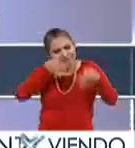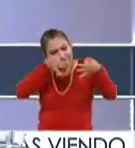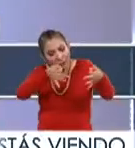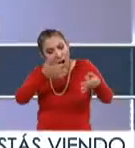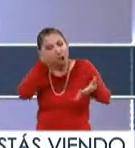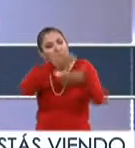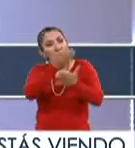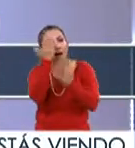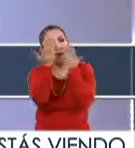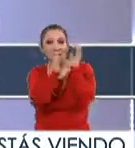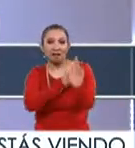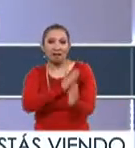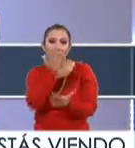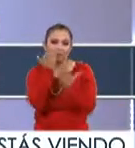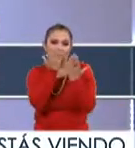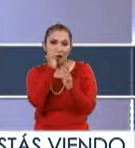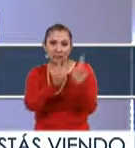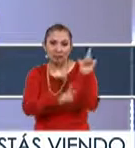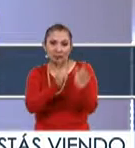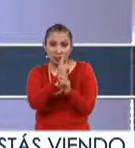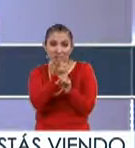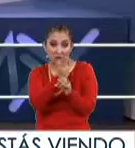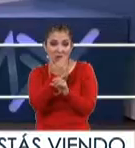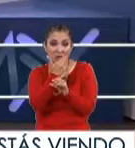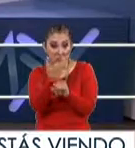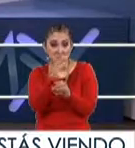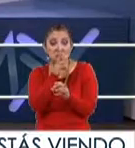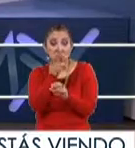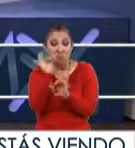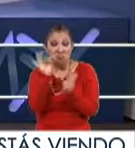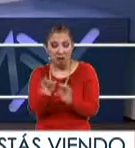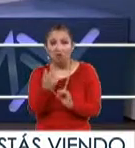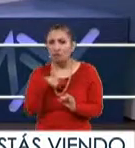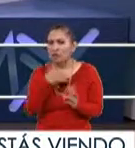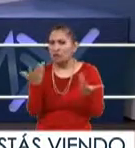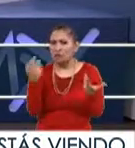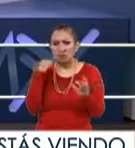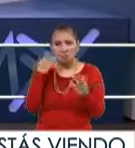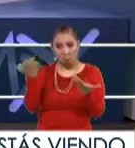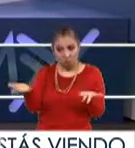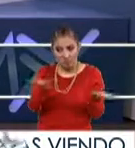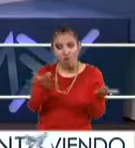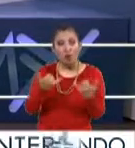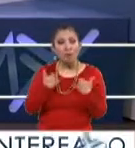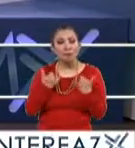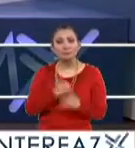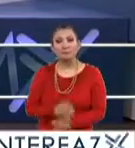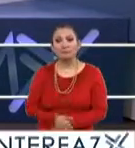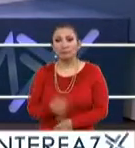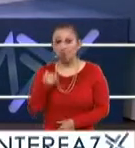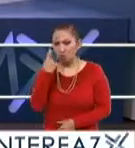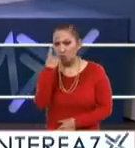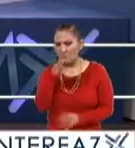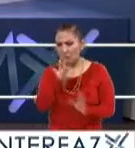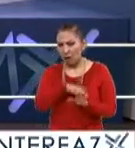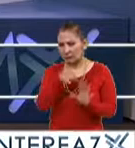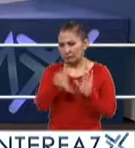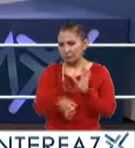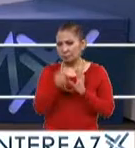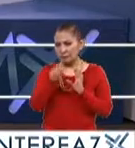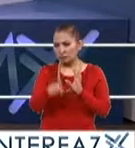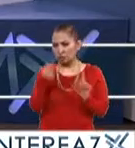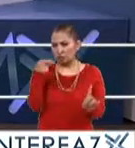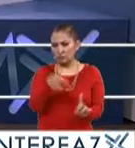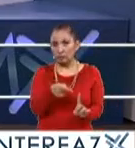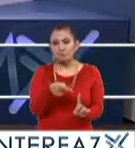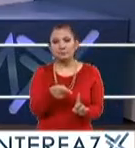la carrera. Y sin duda, nos ha dado muy buen resultado. Generamos mucha expectativa con los muchachos. Yo quisiera precisamente ahondar justo en este